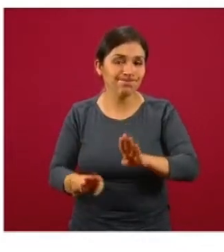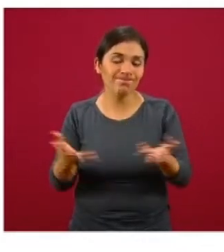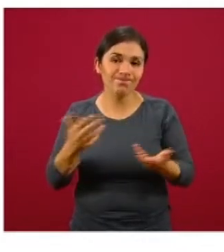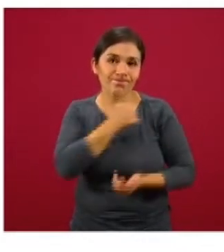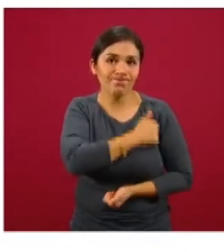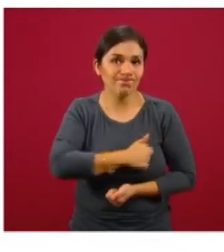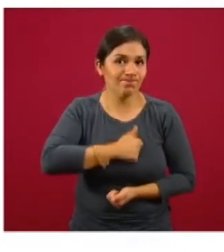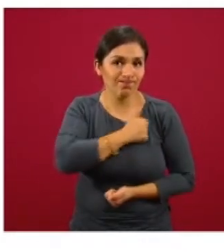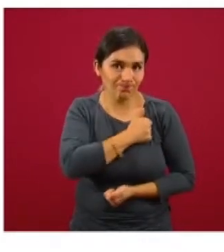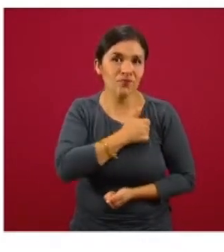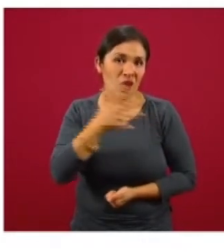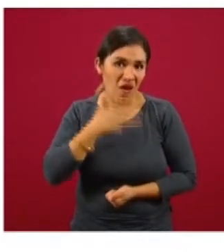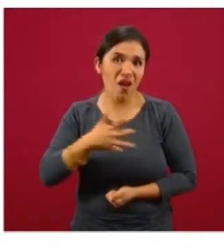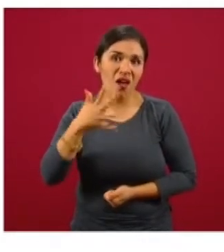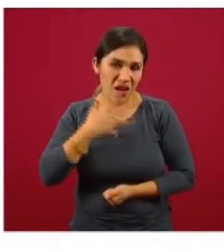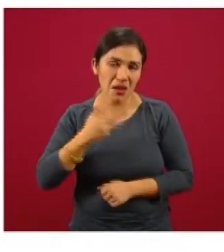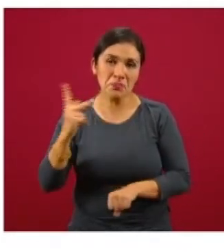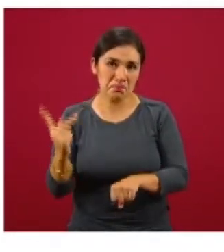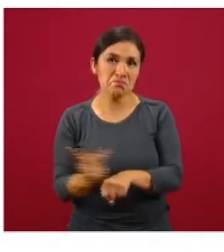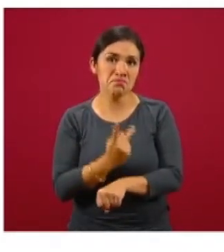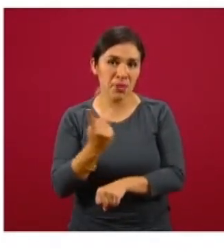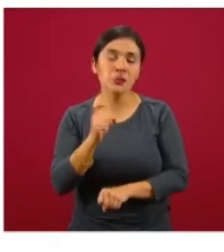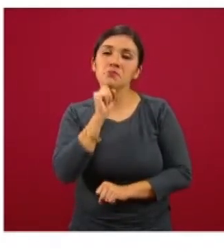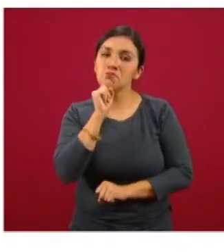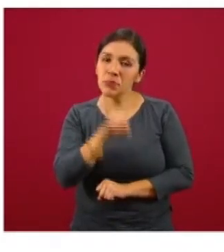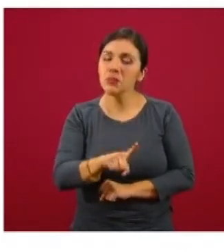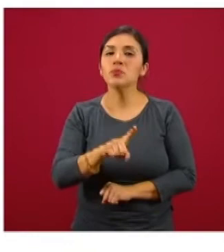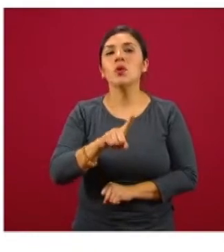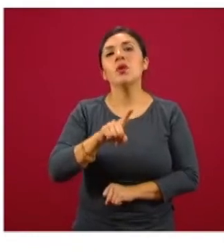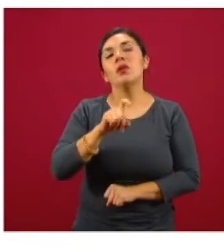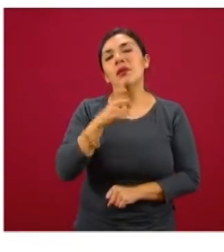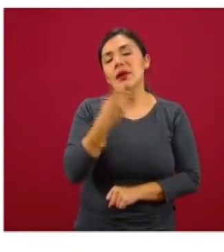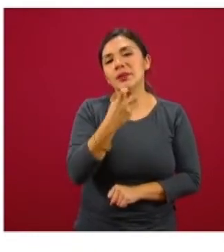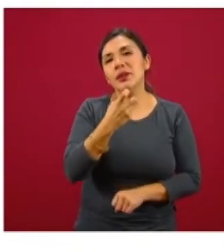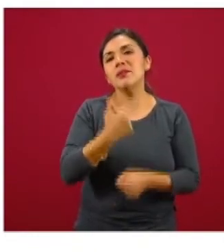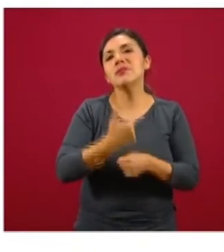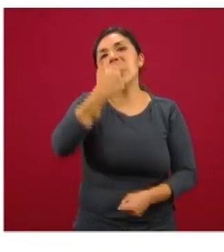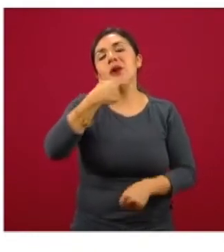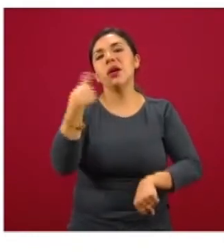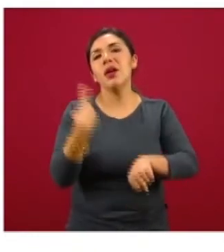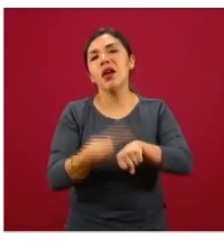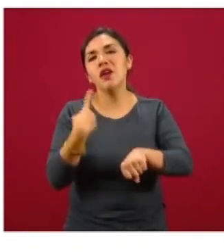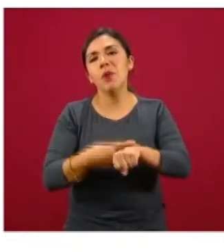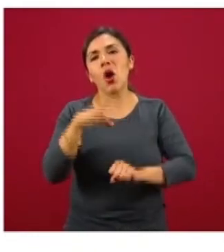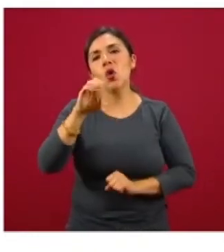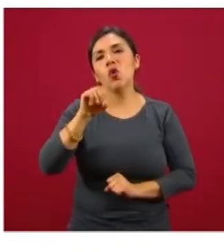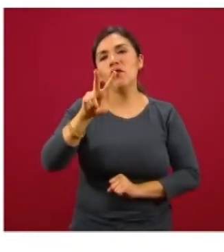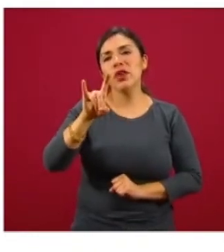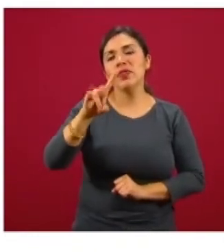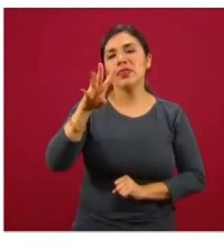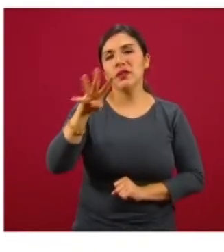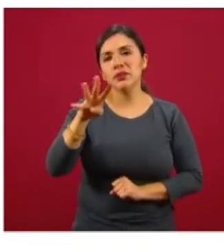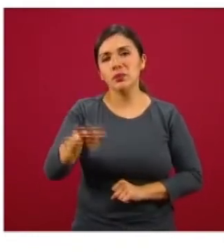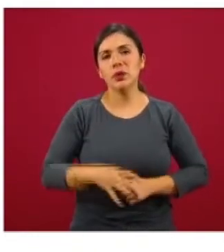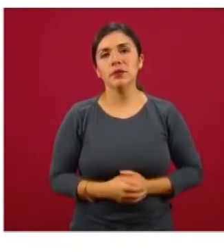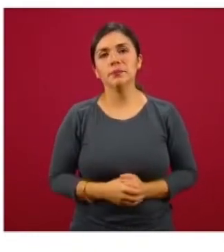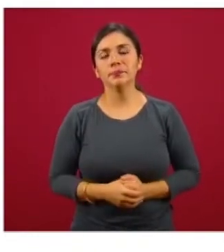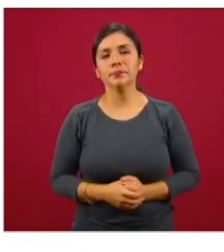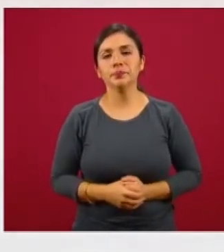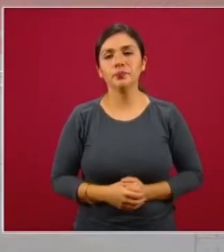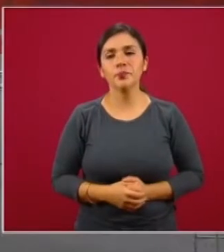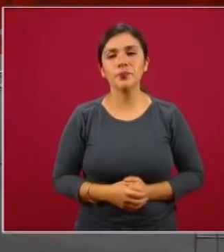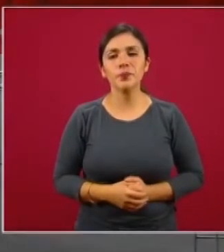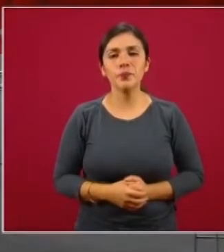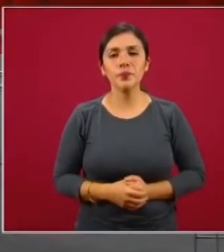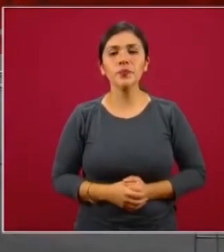lamentablemente también han ocurrido a consecuencia de las complicaciones de padecer COVID-19. Veamos